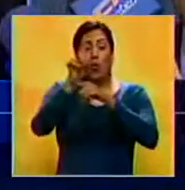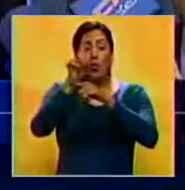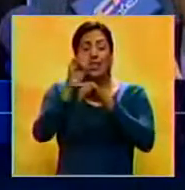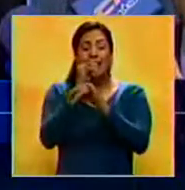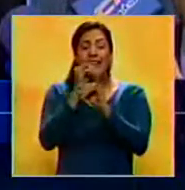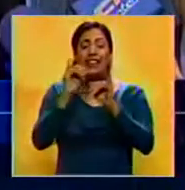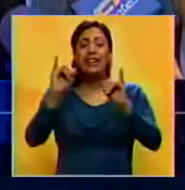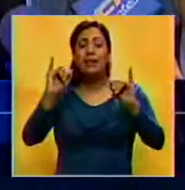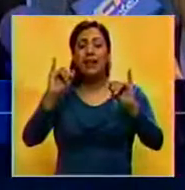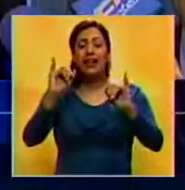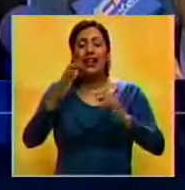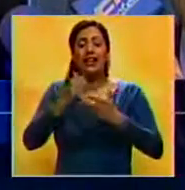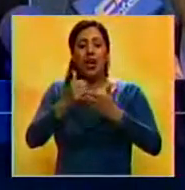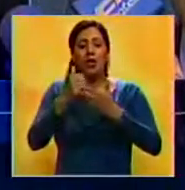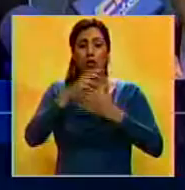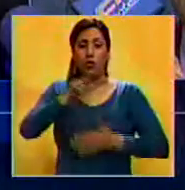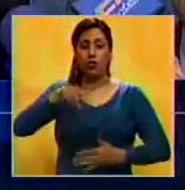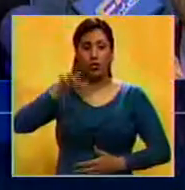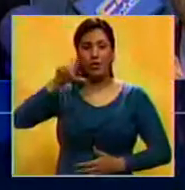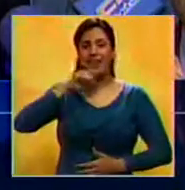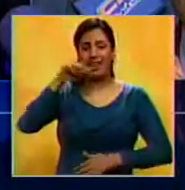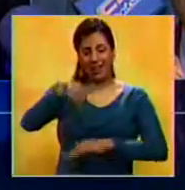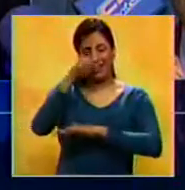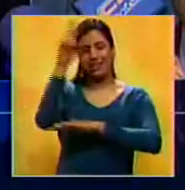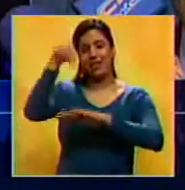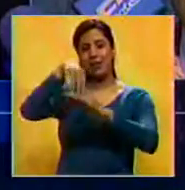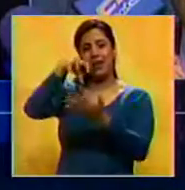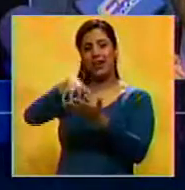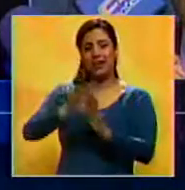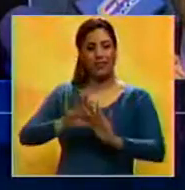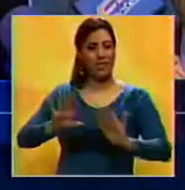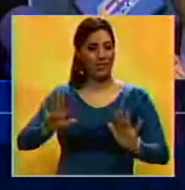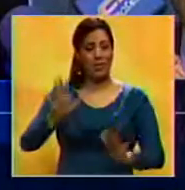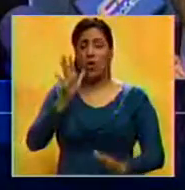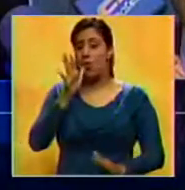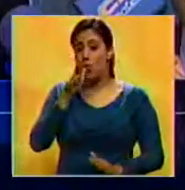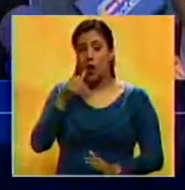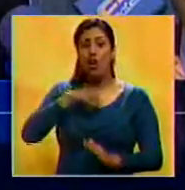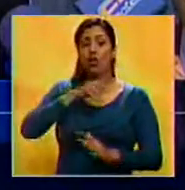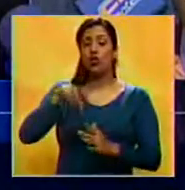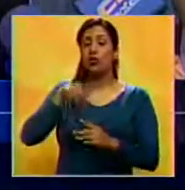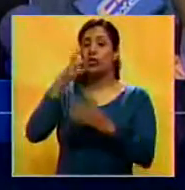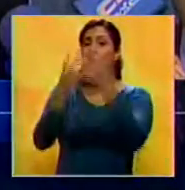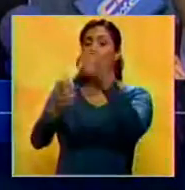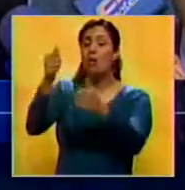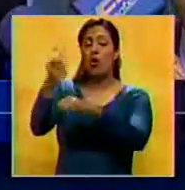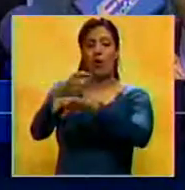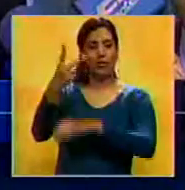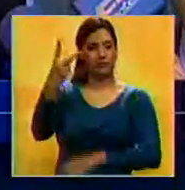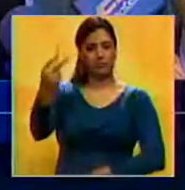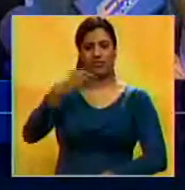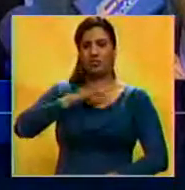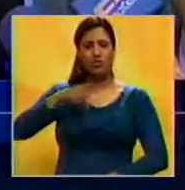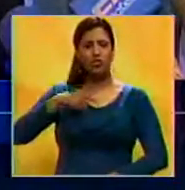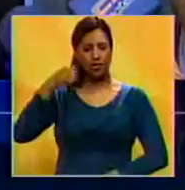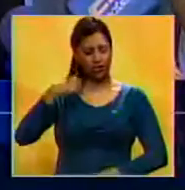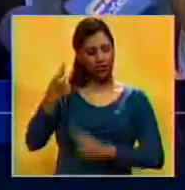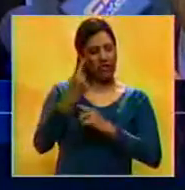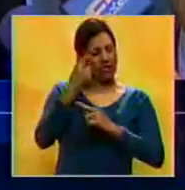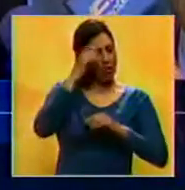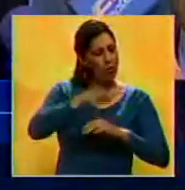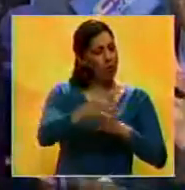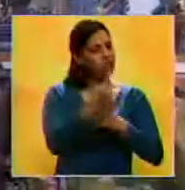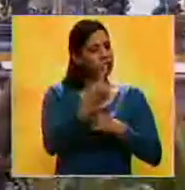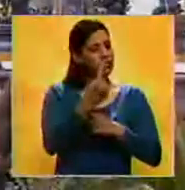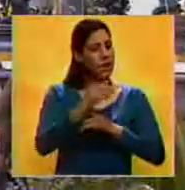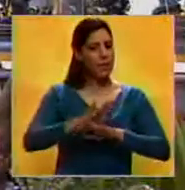autónoma e independiente que tiene este país es esta Asamblea Nacional, que no está subyugada al gobierno nacional, sino que sencillamente obedecemos al